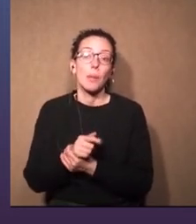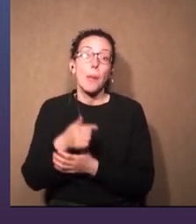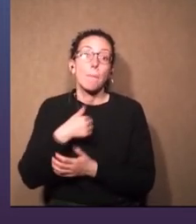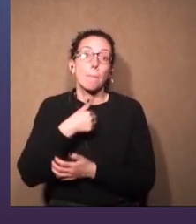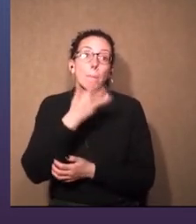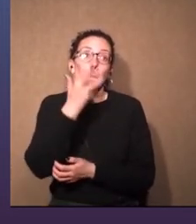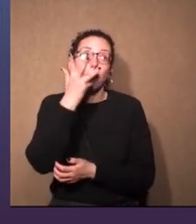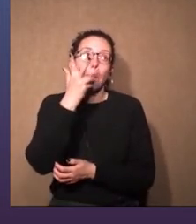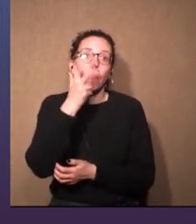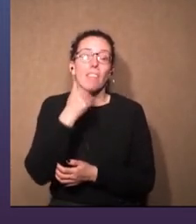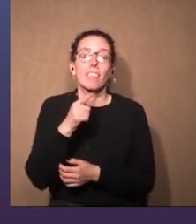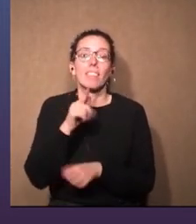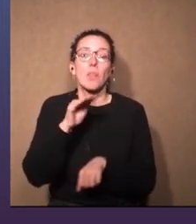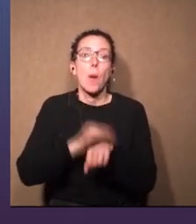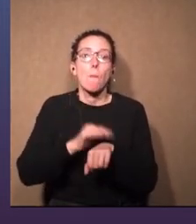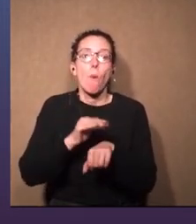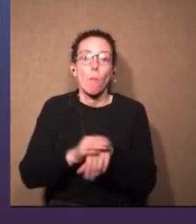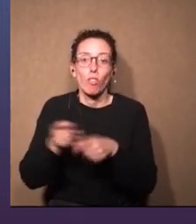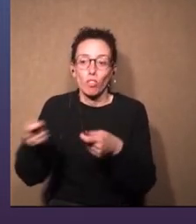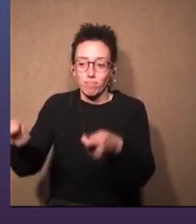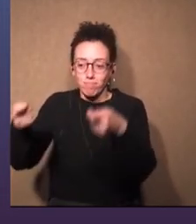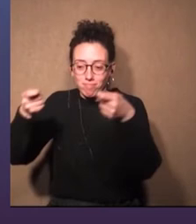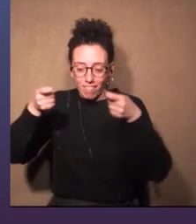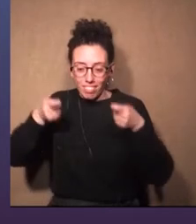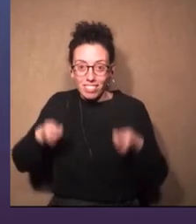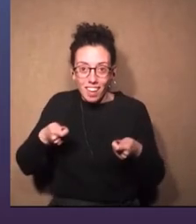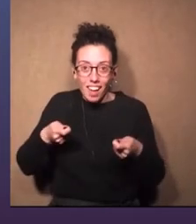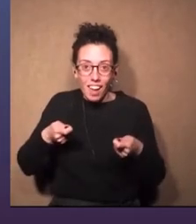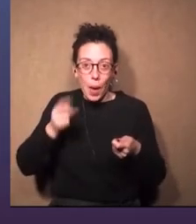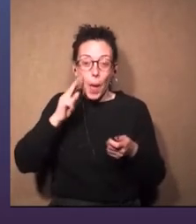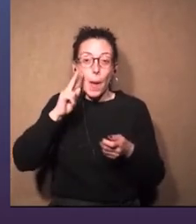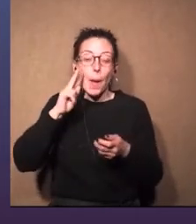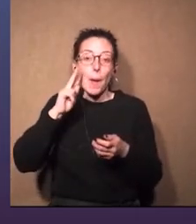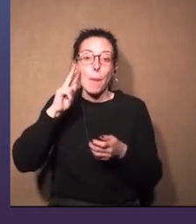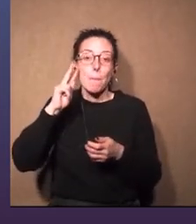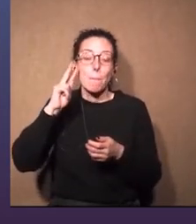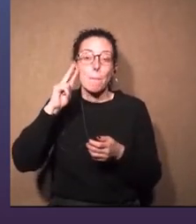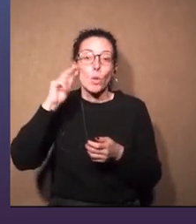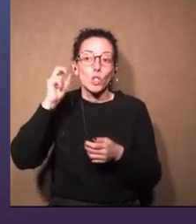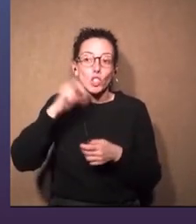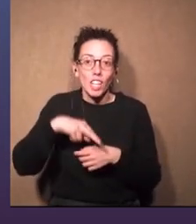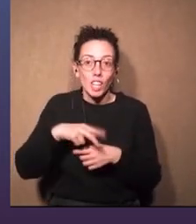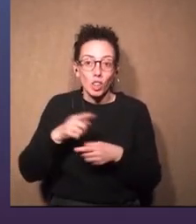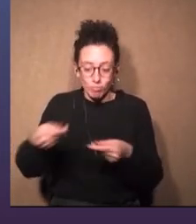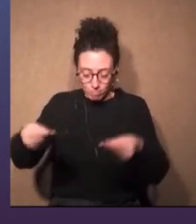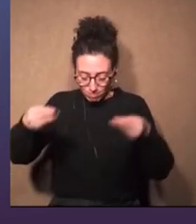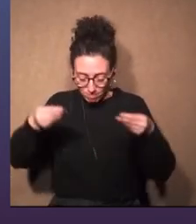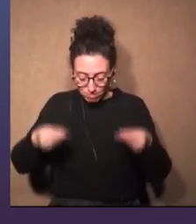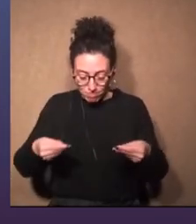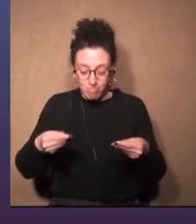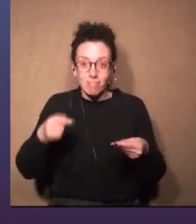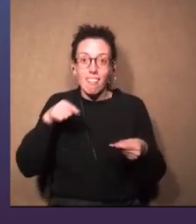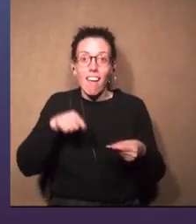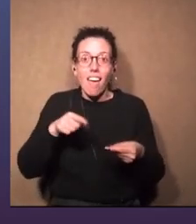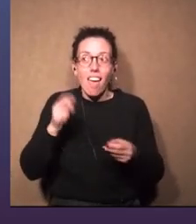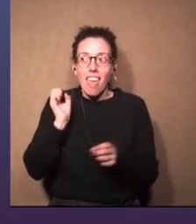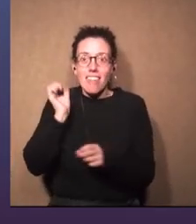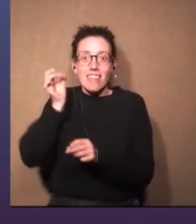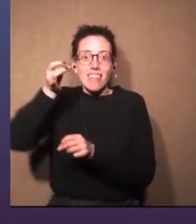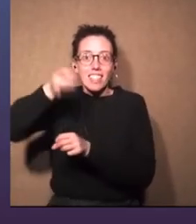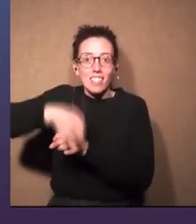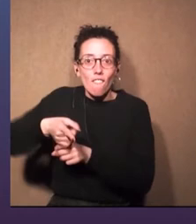a mí me encanta cuando nos entregan este los proyectos este ese